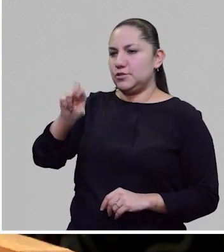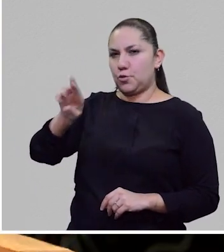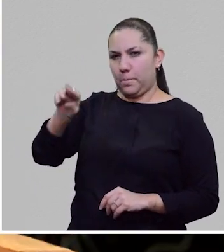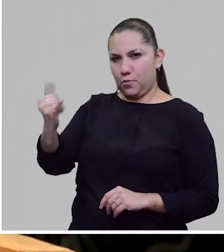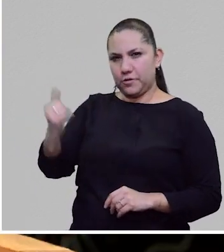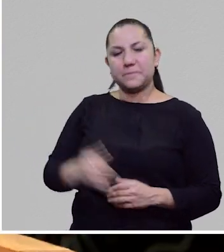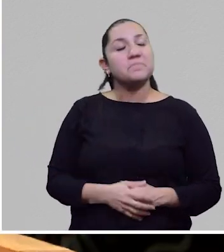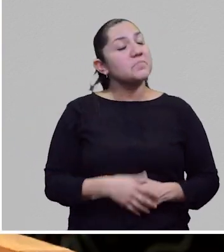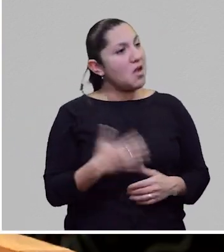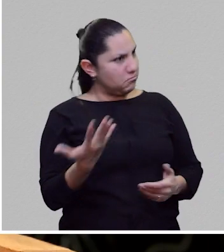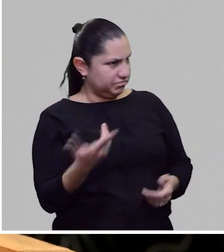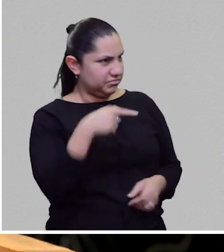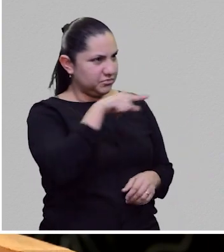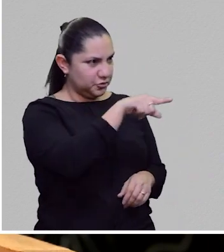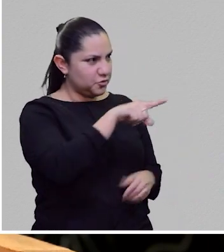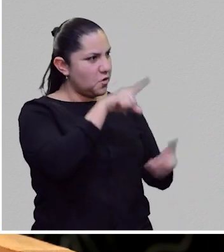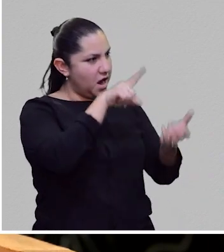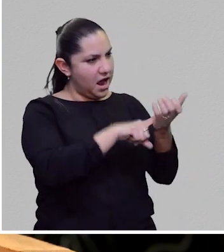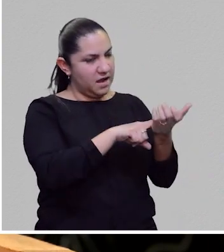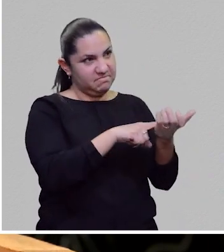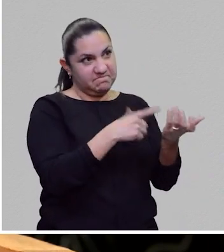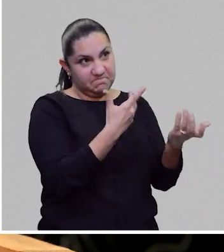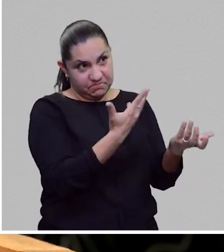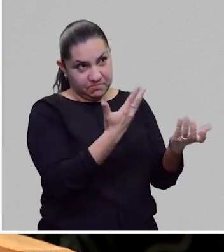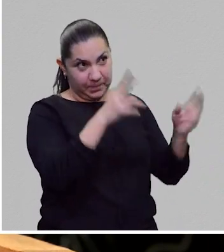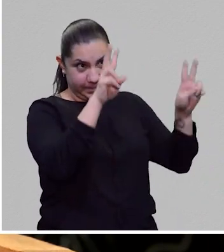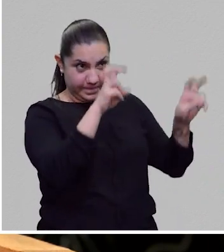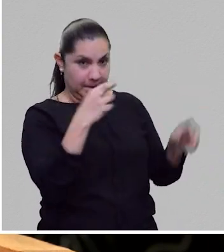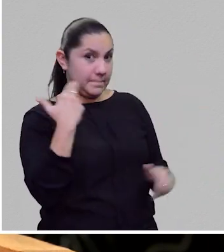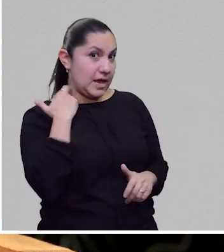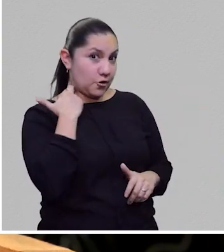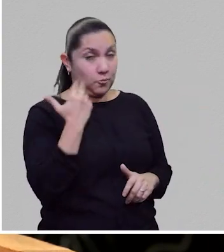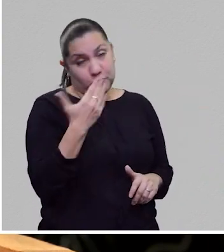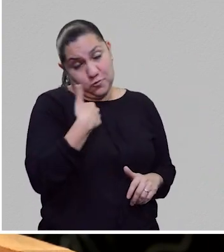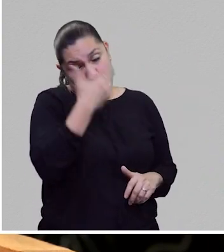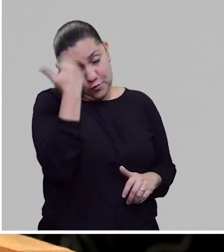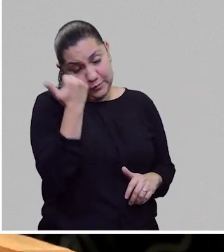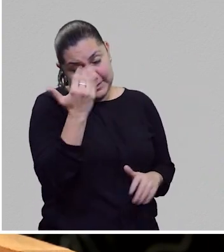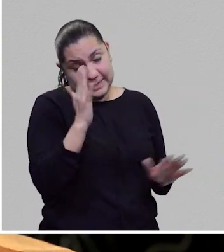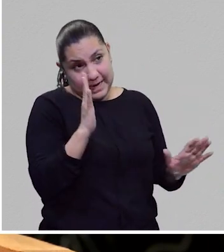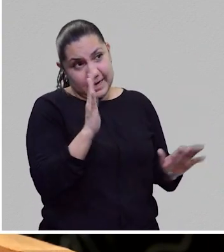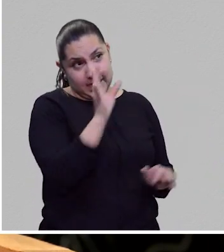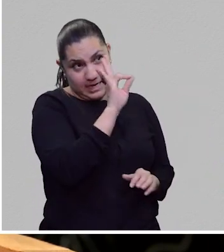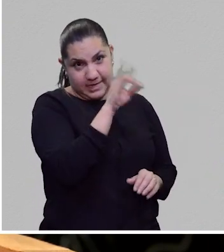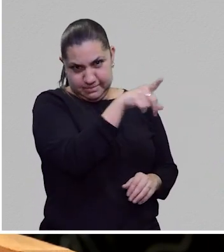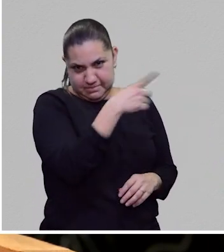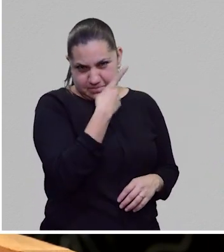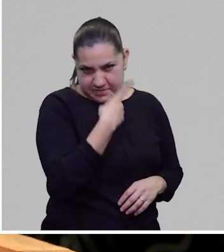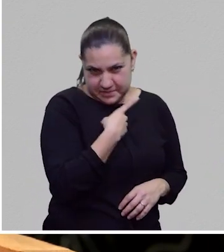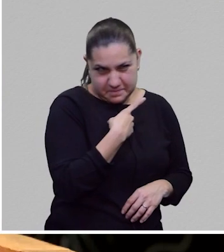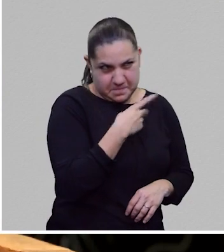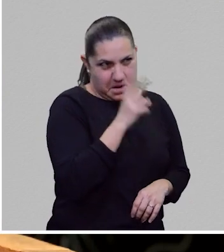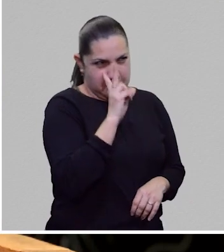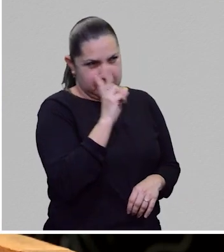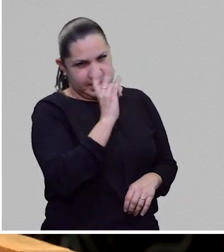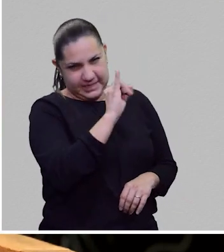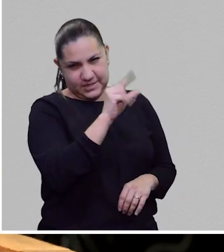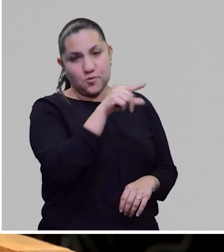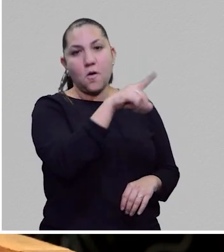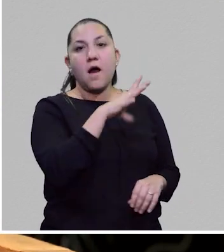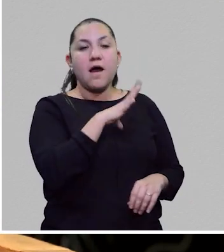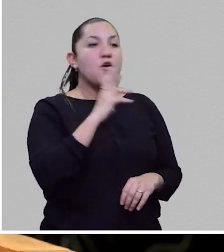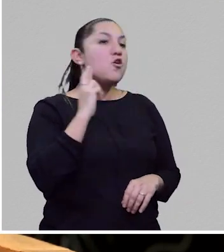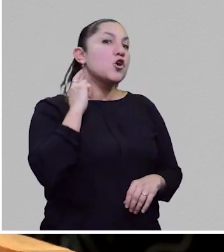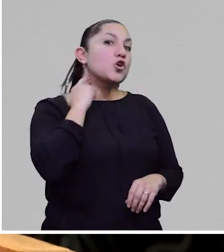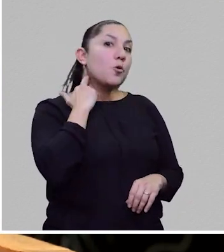quizás a los que más nos, quizás podremos, dime si estaríamos en posibilidades de determinar como dos grupos